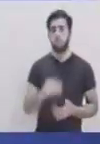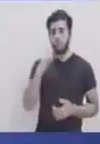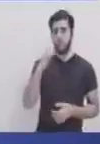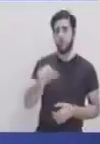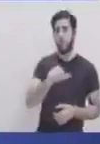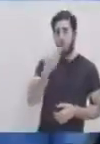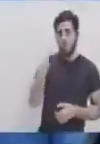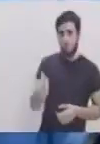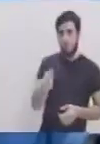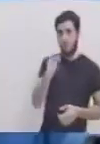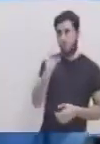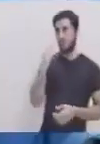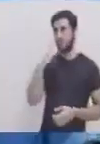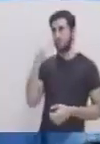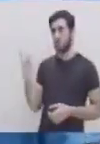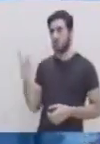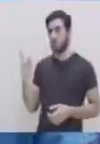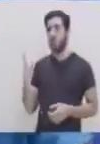paso al otro lado